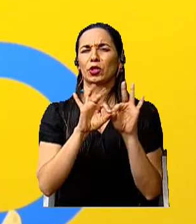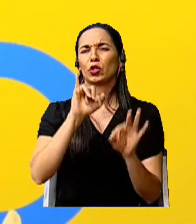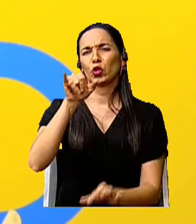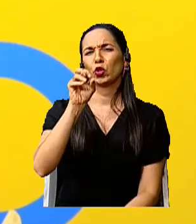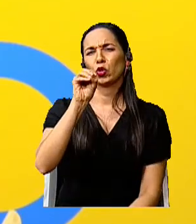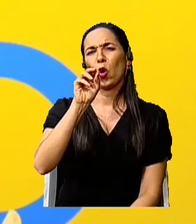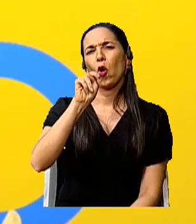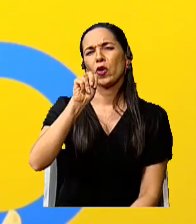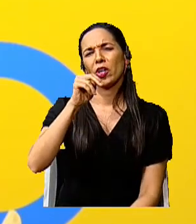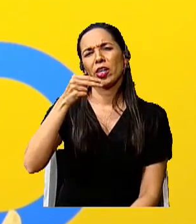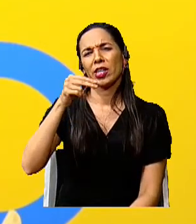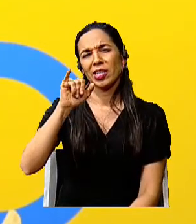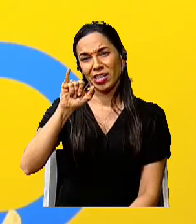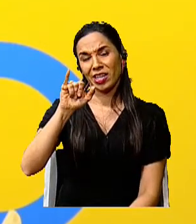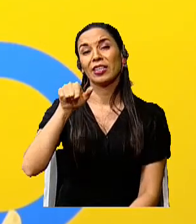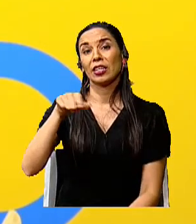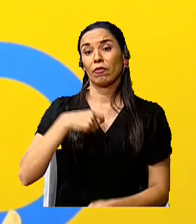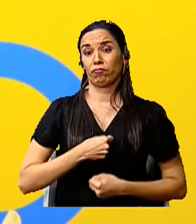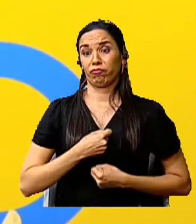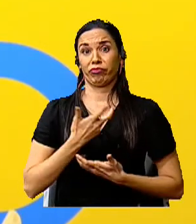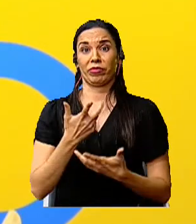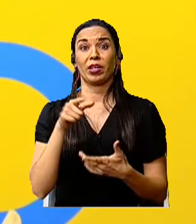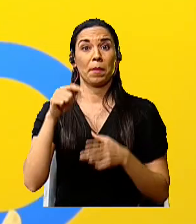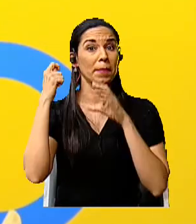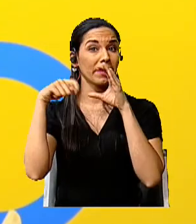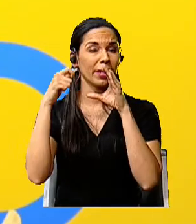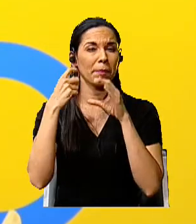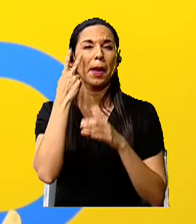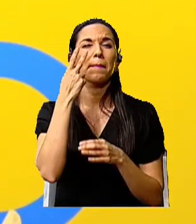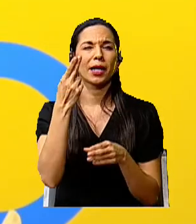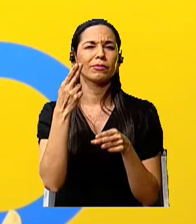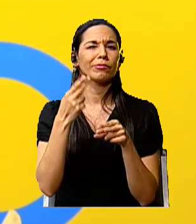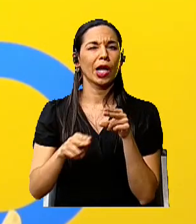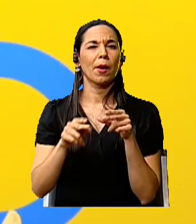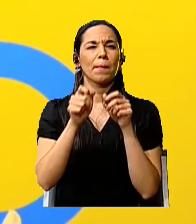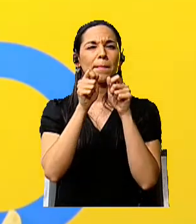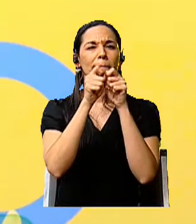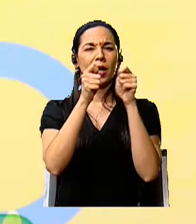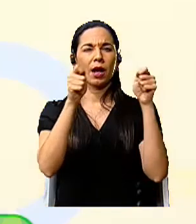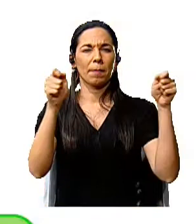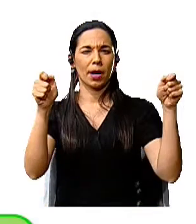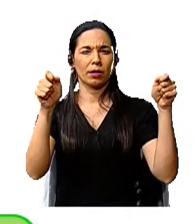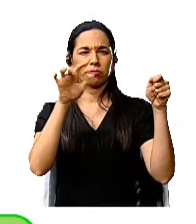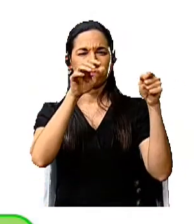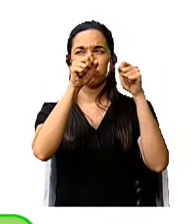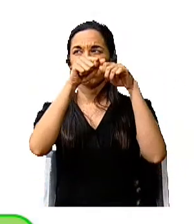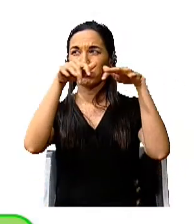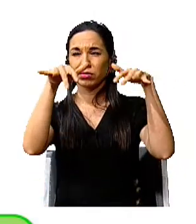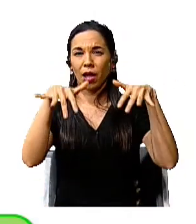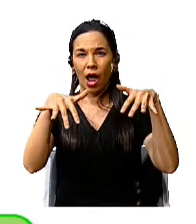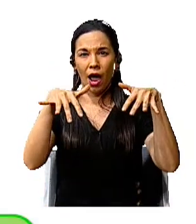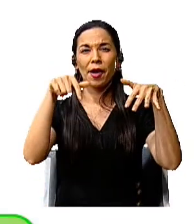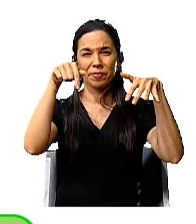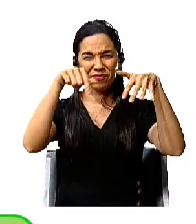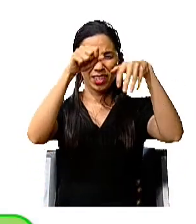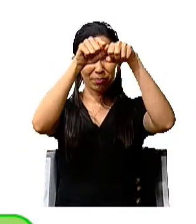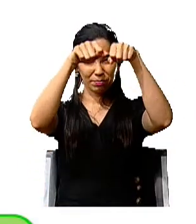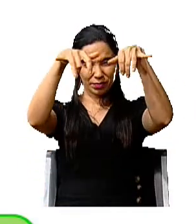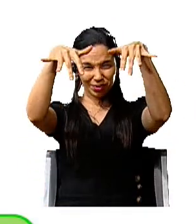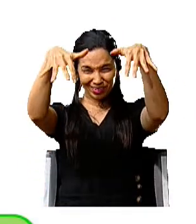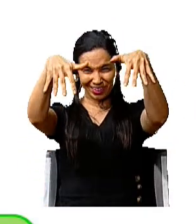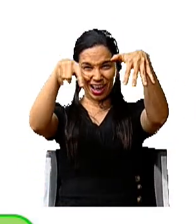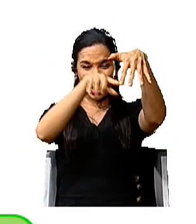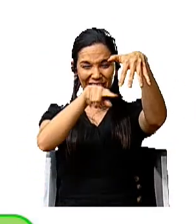nos manifestó en su video. Vamos a ver un pequeño mapa precisamente donde ya